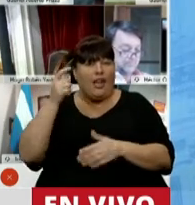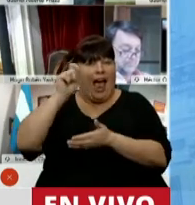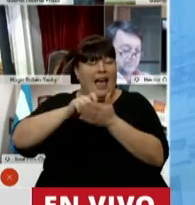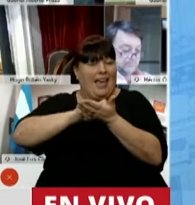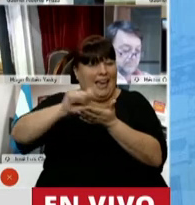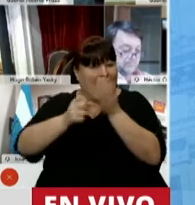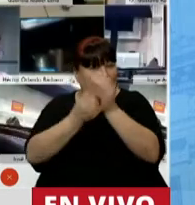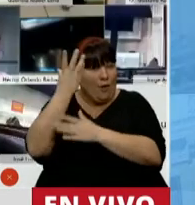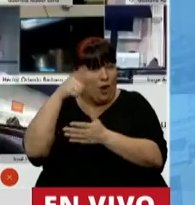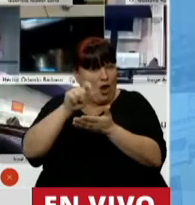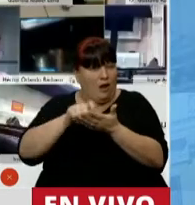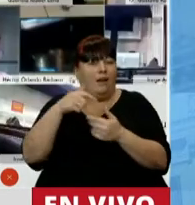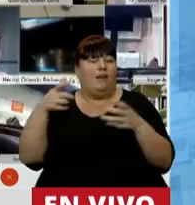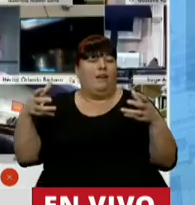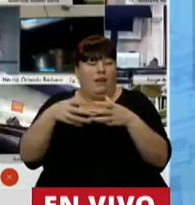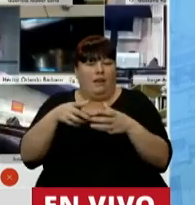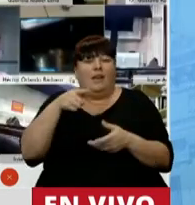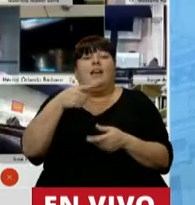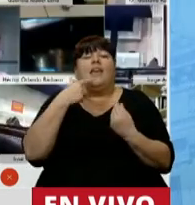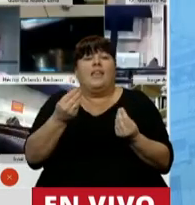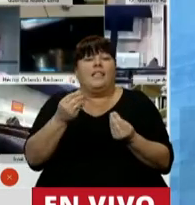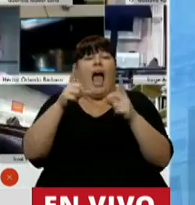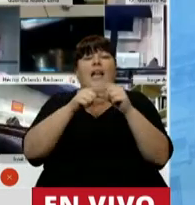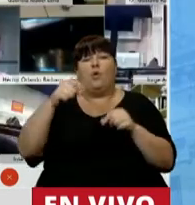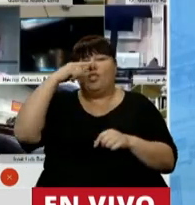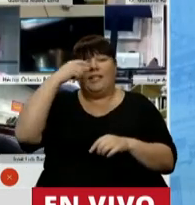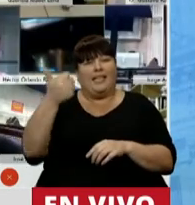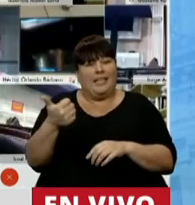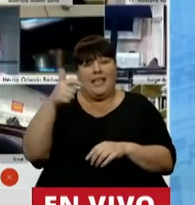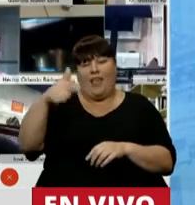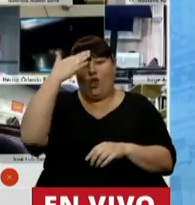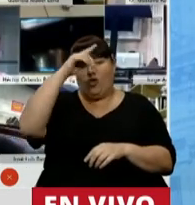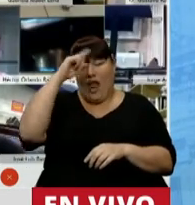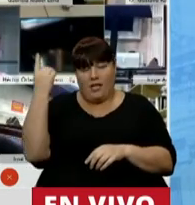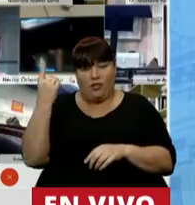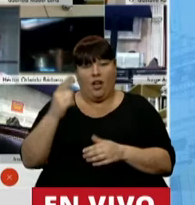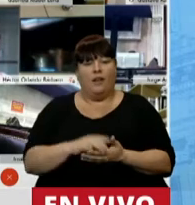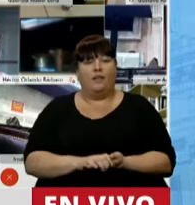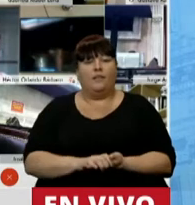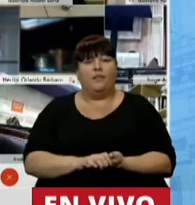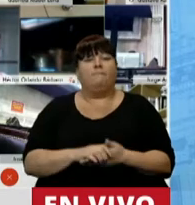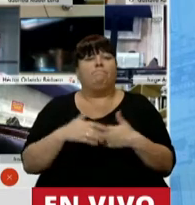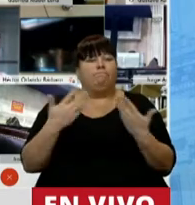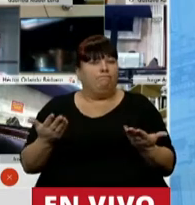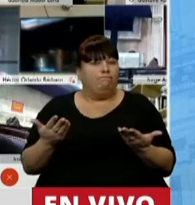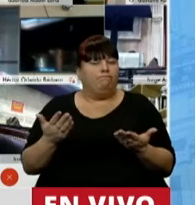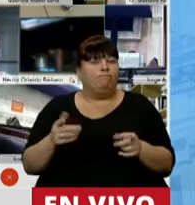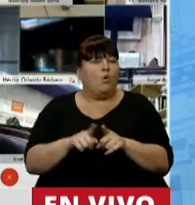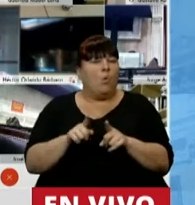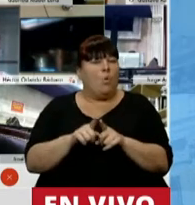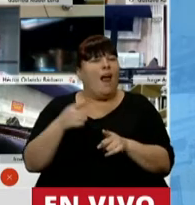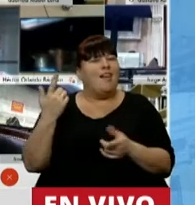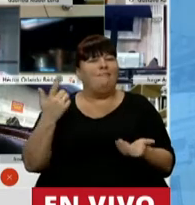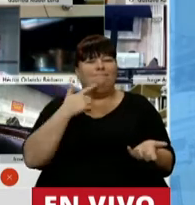los autores a la delegación que está contenida en el artículo 76 de la Constitución, de modo que resulta absolutamente